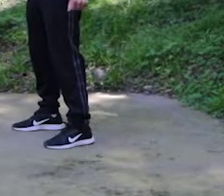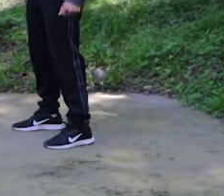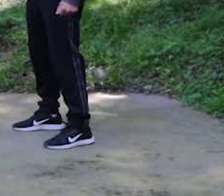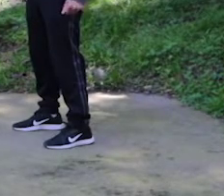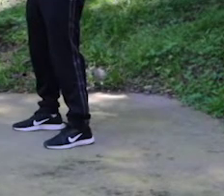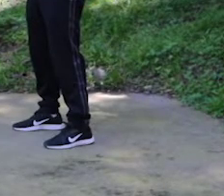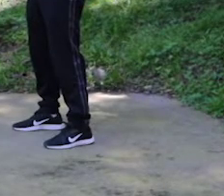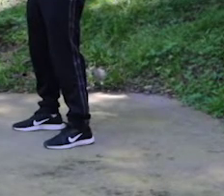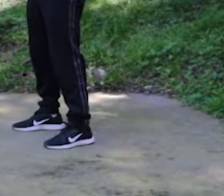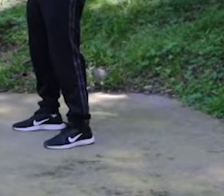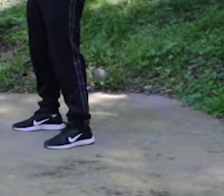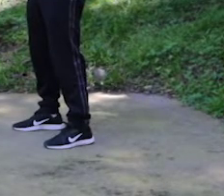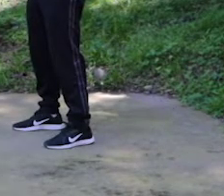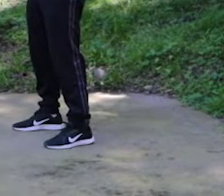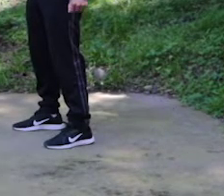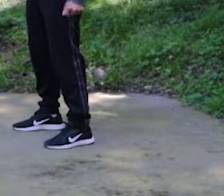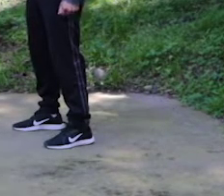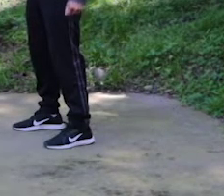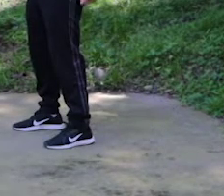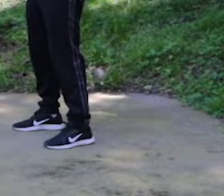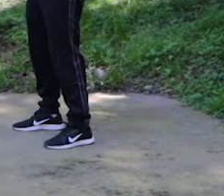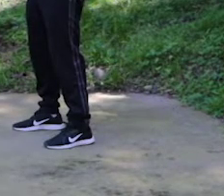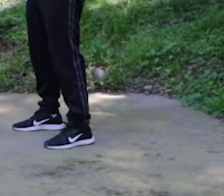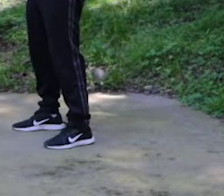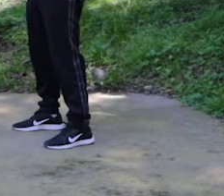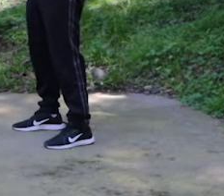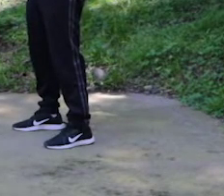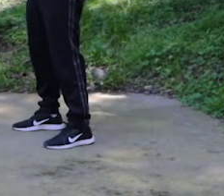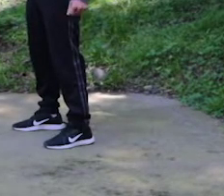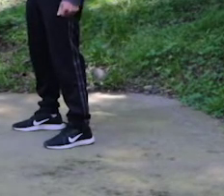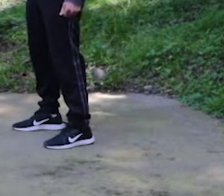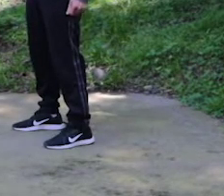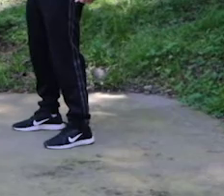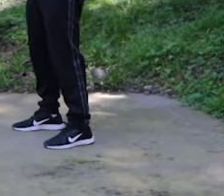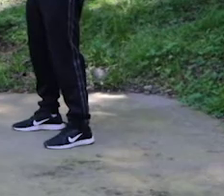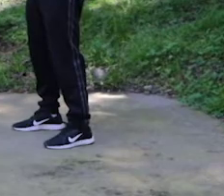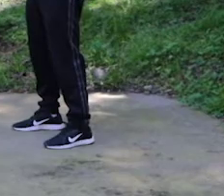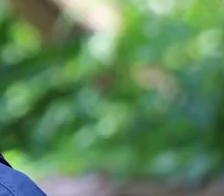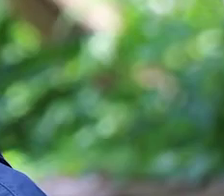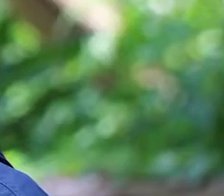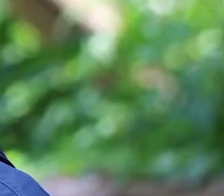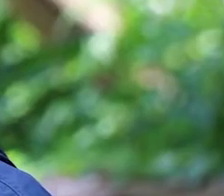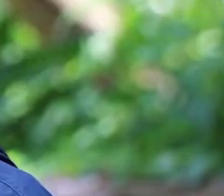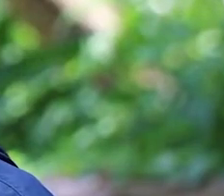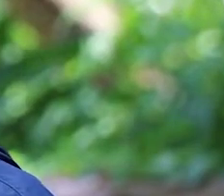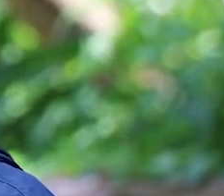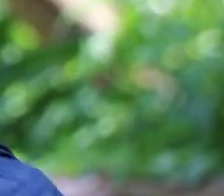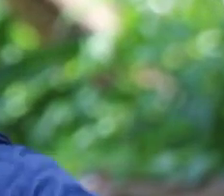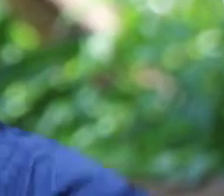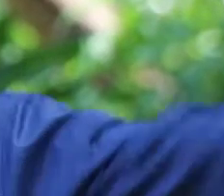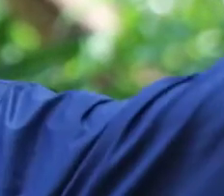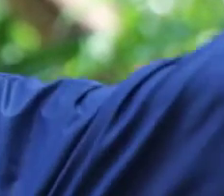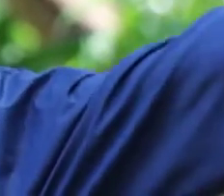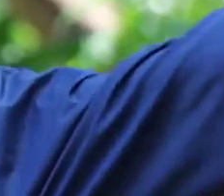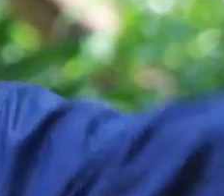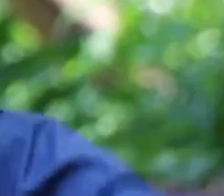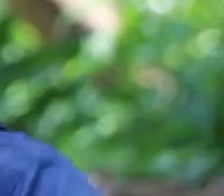exactamente ahí, exacto, ahí. Elevamos, bajamos, elevamos, bajamos. Abrir nuestros brazos